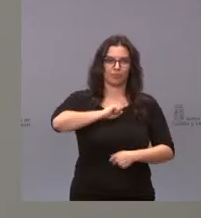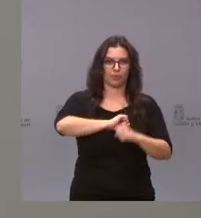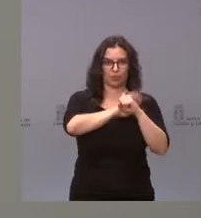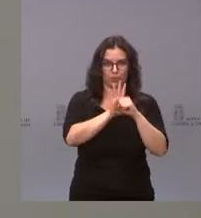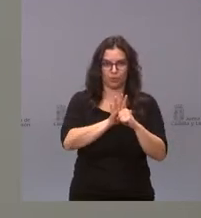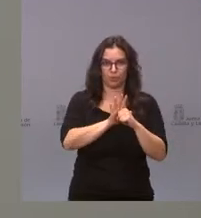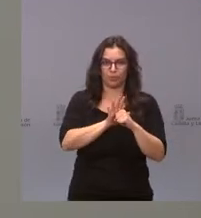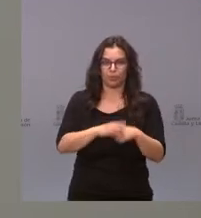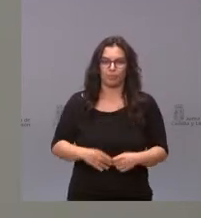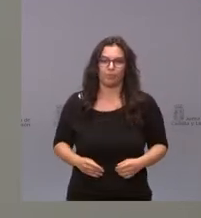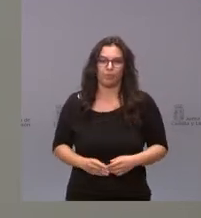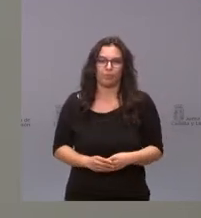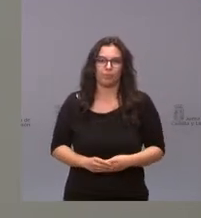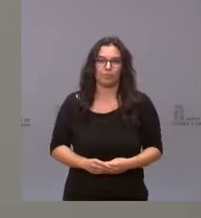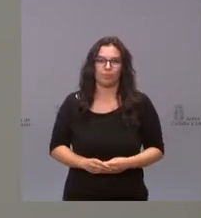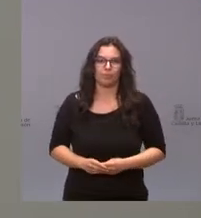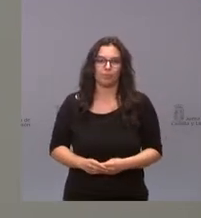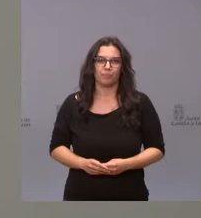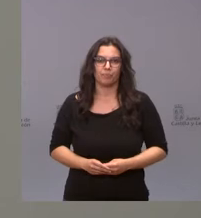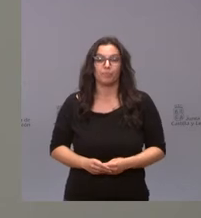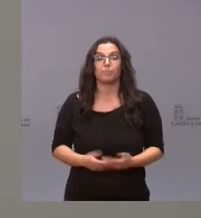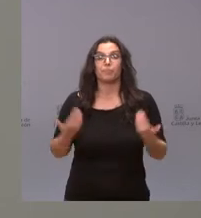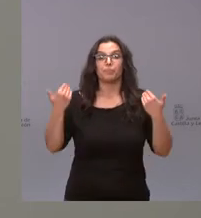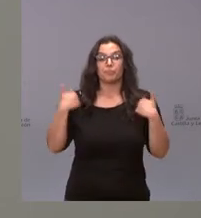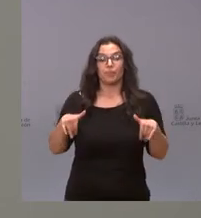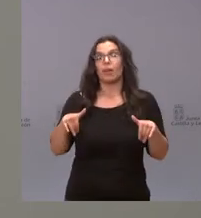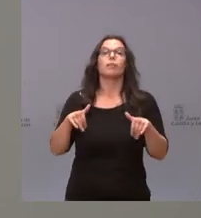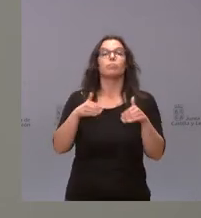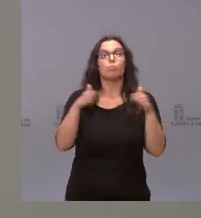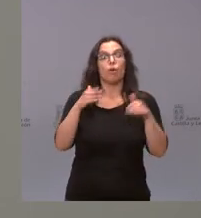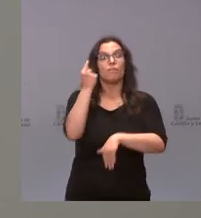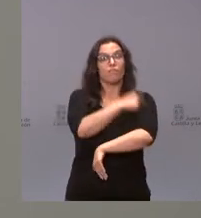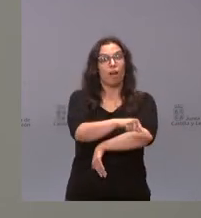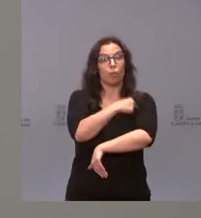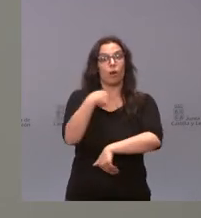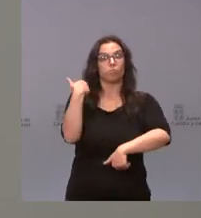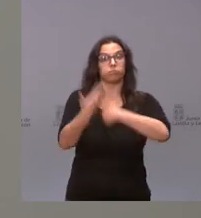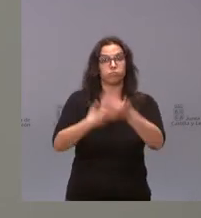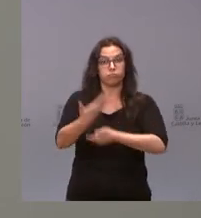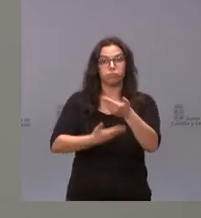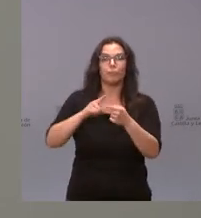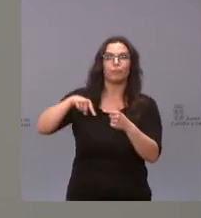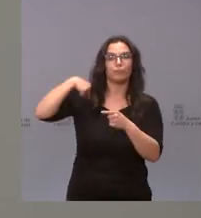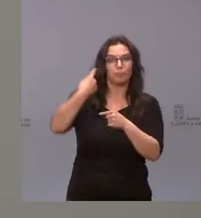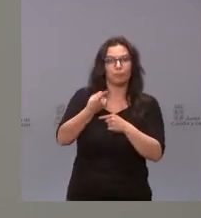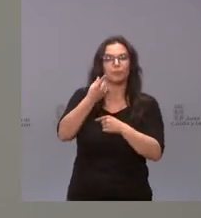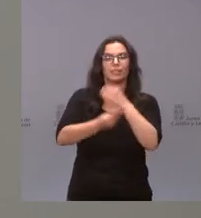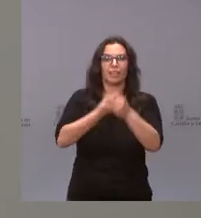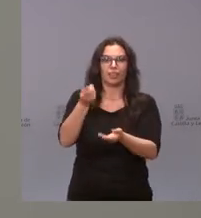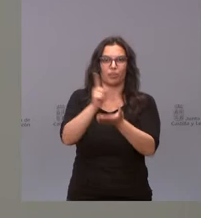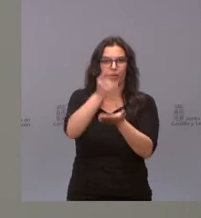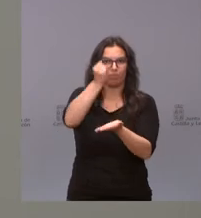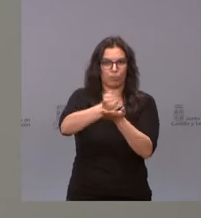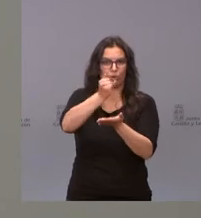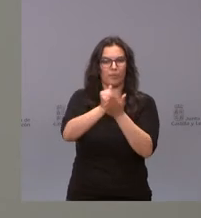la enfermedad. Una vez que se inició la vacunación, se procedió a realizar los test ELISA, este